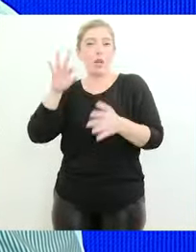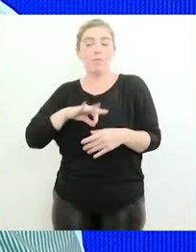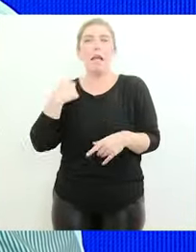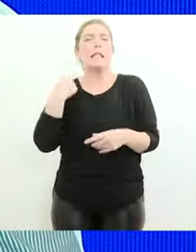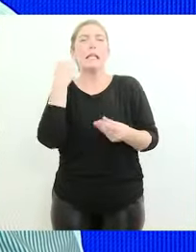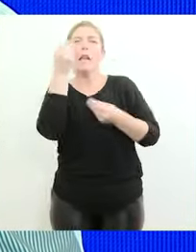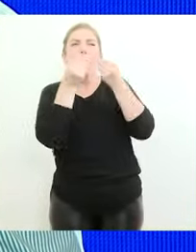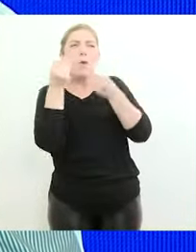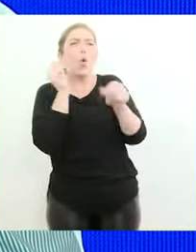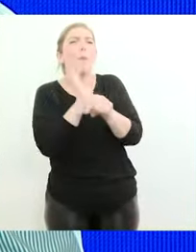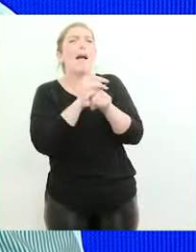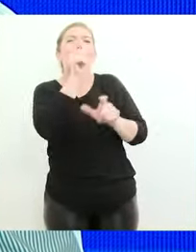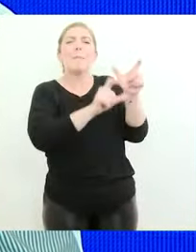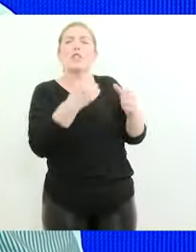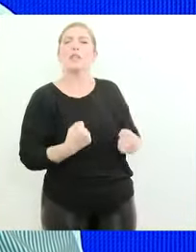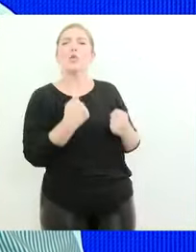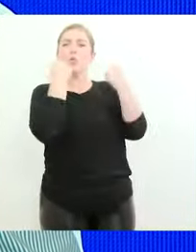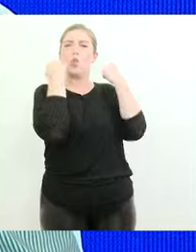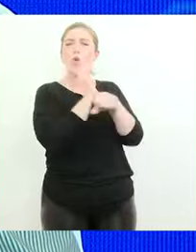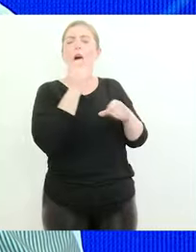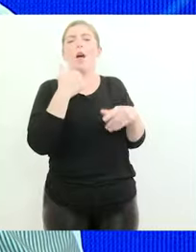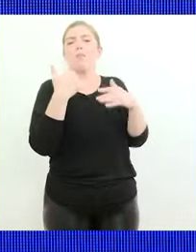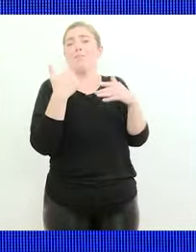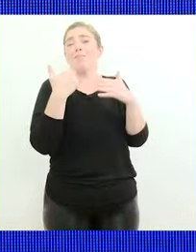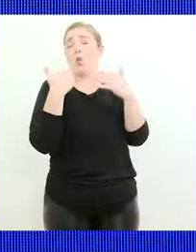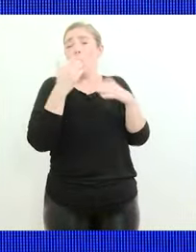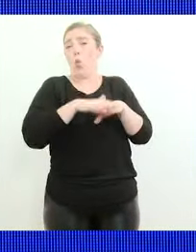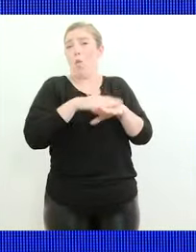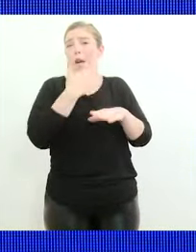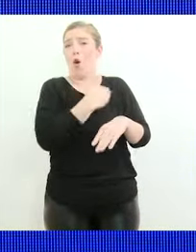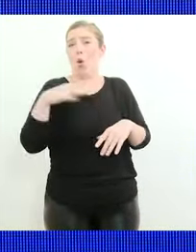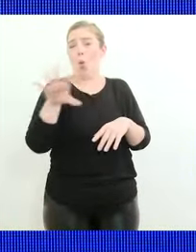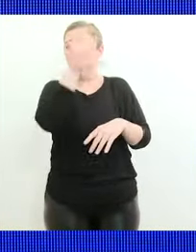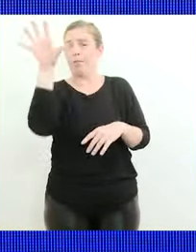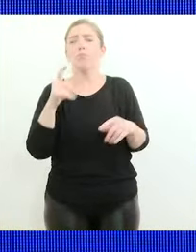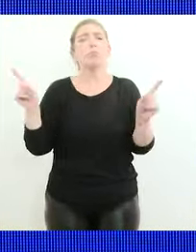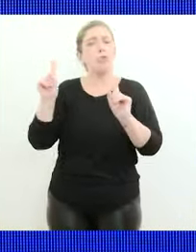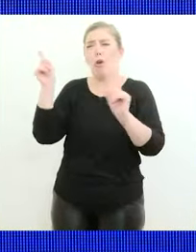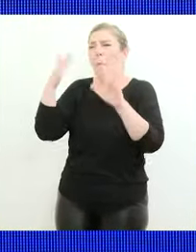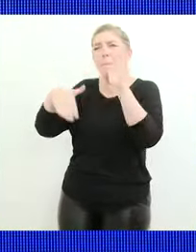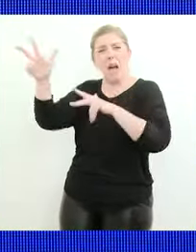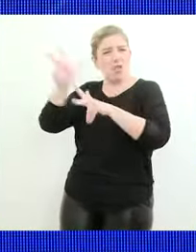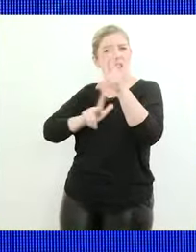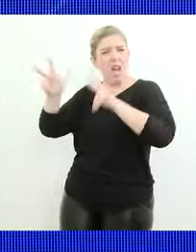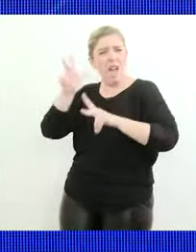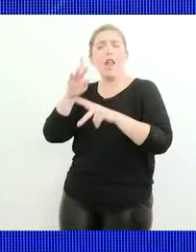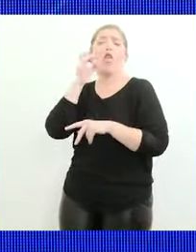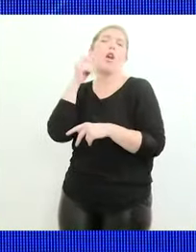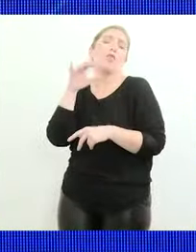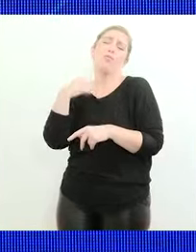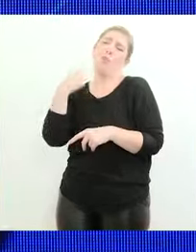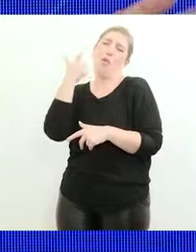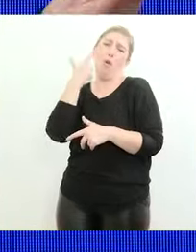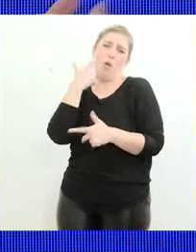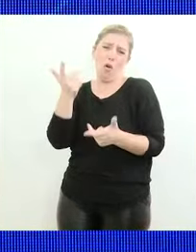una resistencia a las políticas que usted impulsa en ese núcleo de gobernadores? No, no, porque la mayoría de ellos hablan conmigo. A Orrego lo conozco.